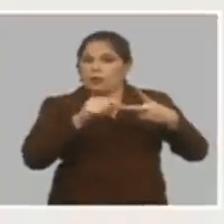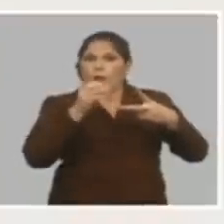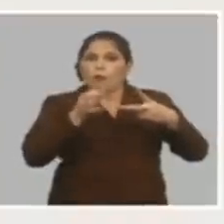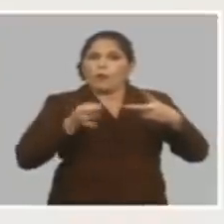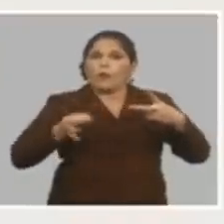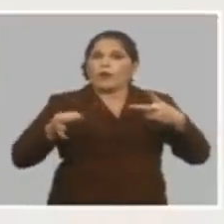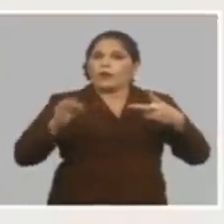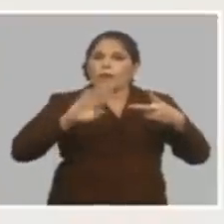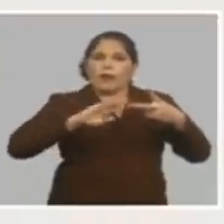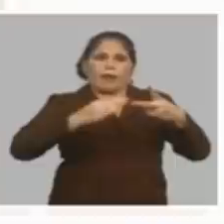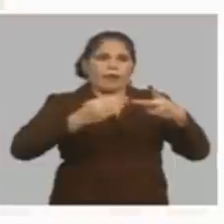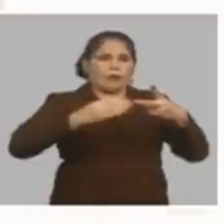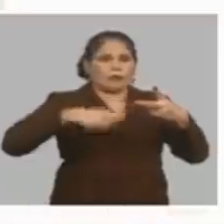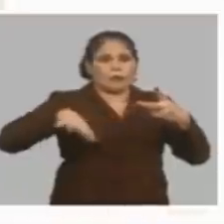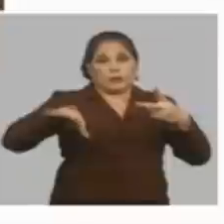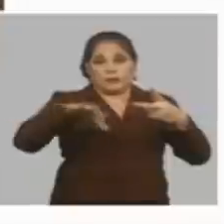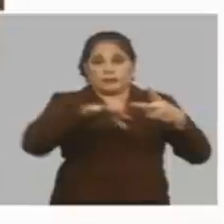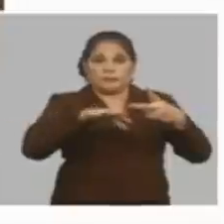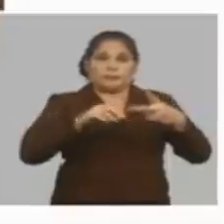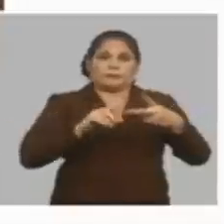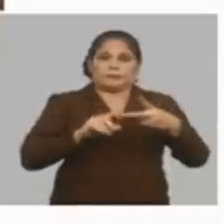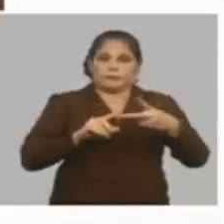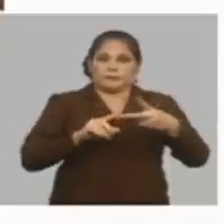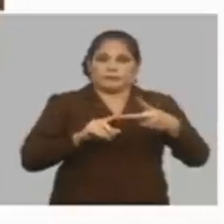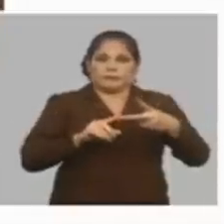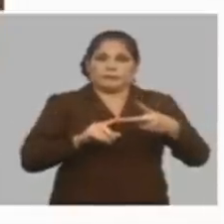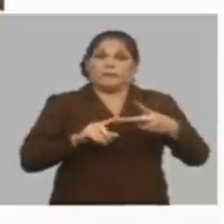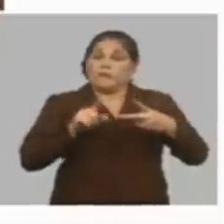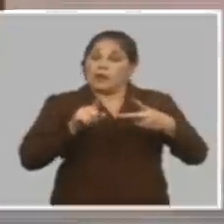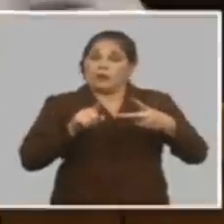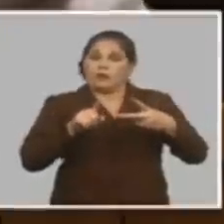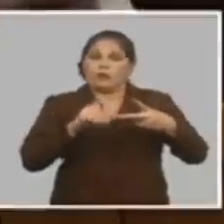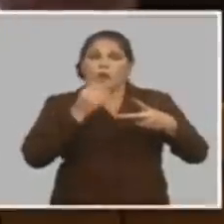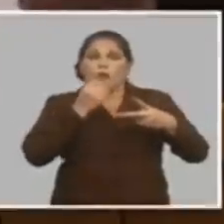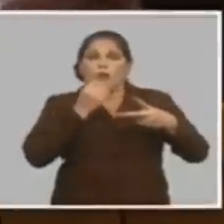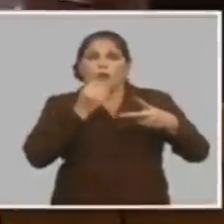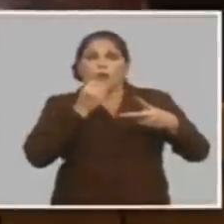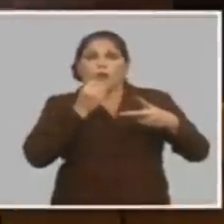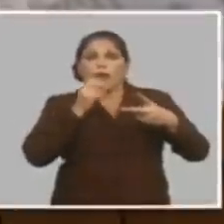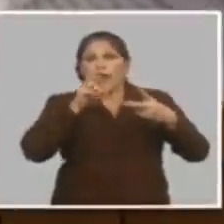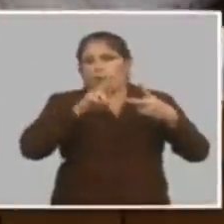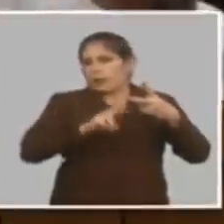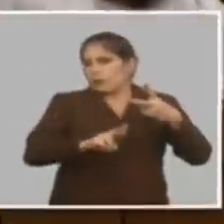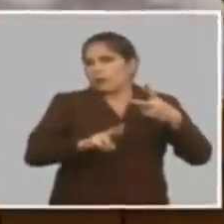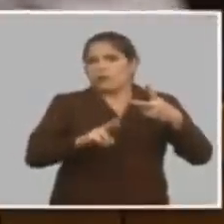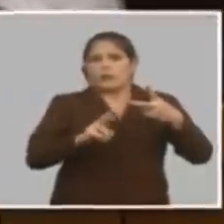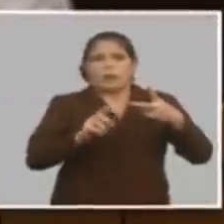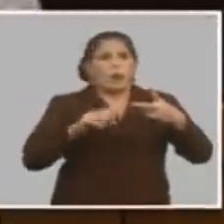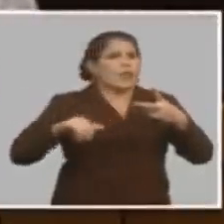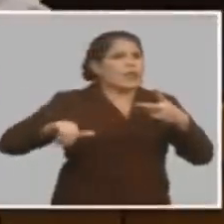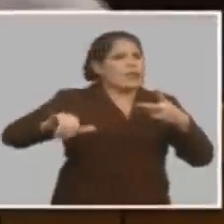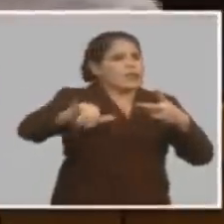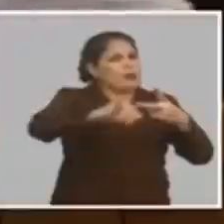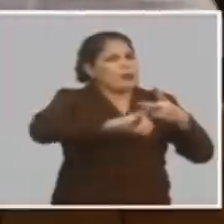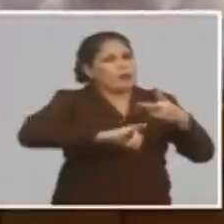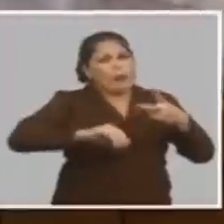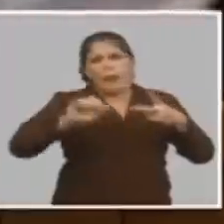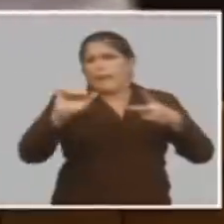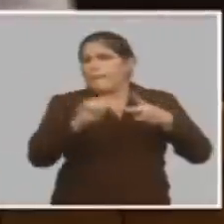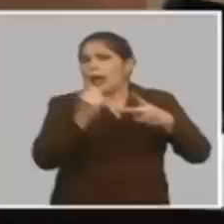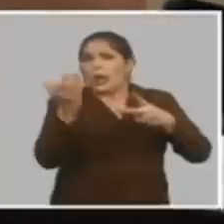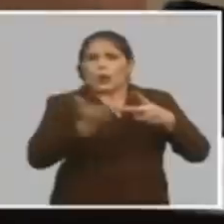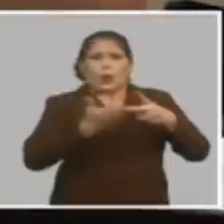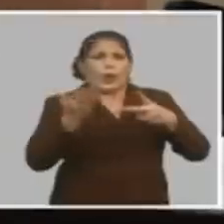los municipios a discutir contra el mundo y eso no hay quien lo haga con una resolución centralmente por ahí para allá los panes con